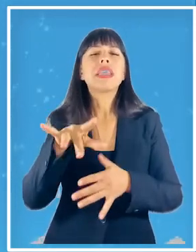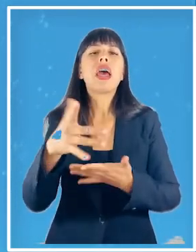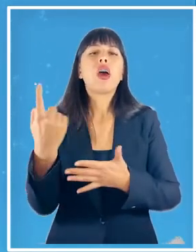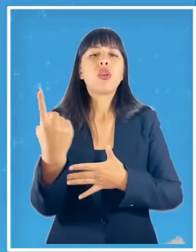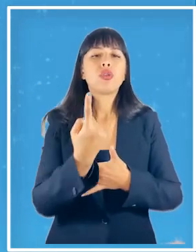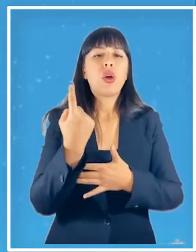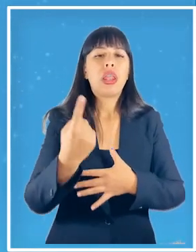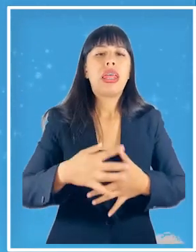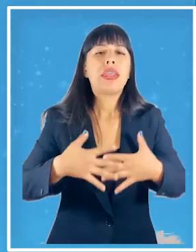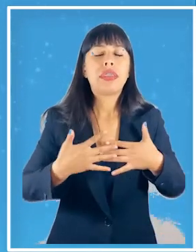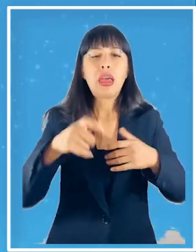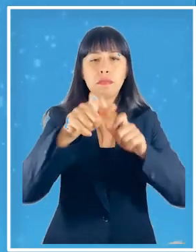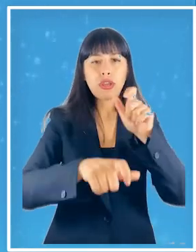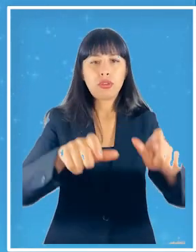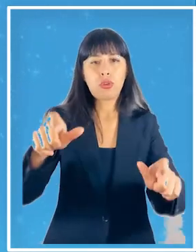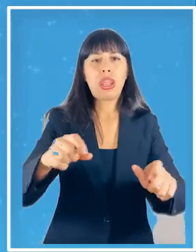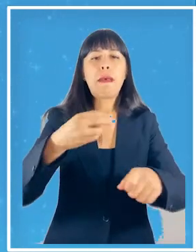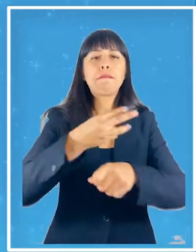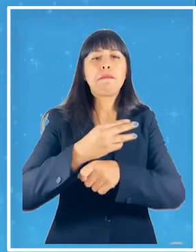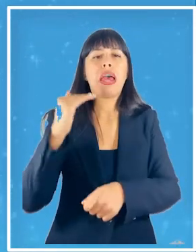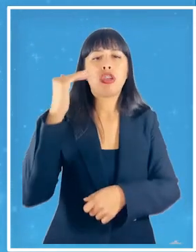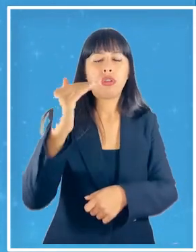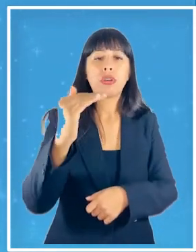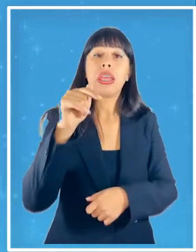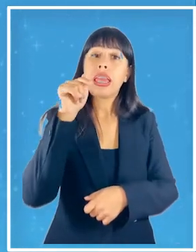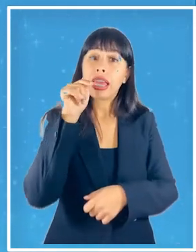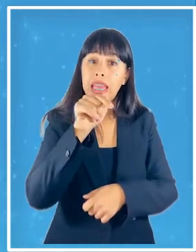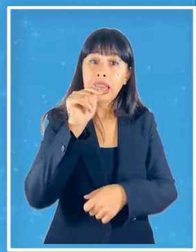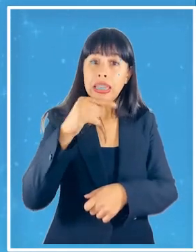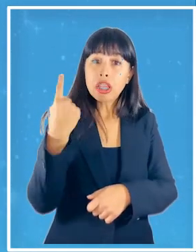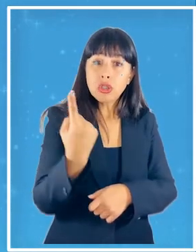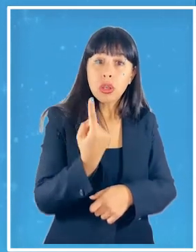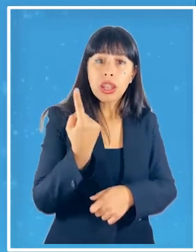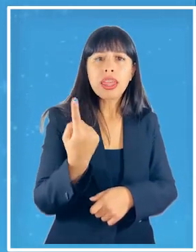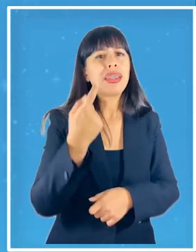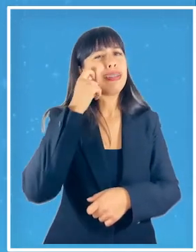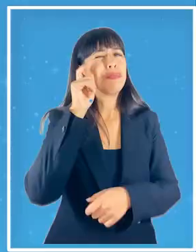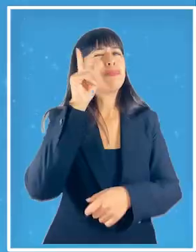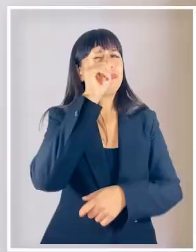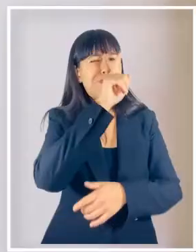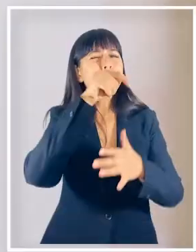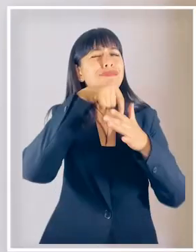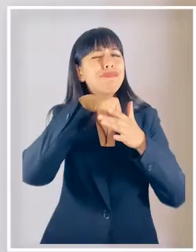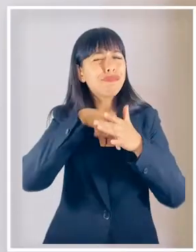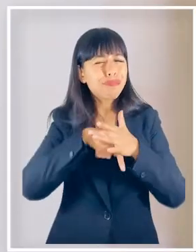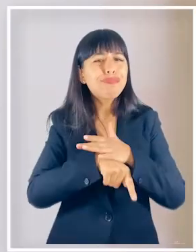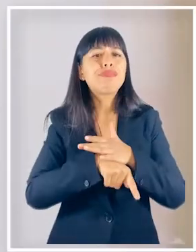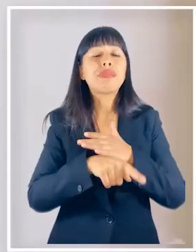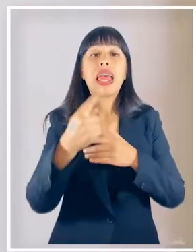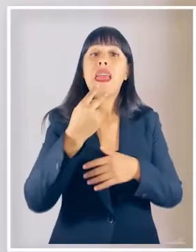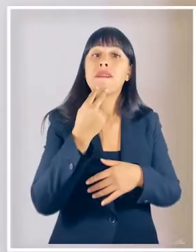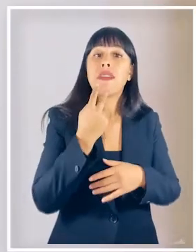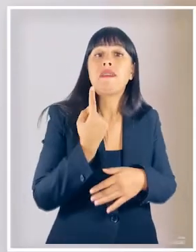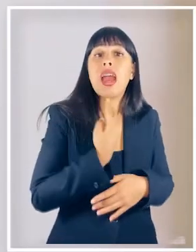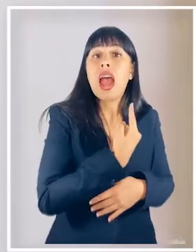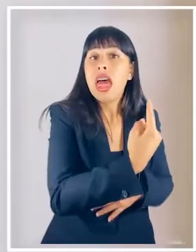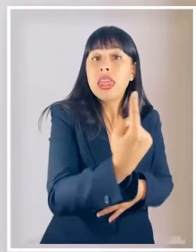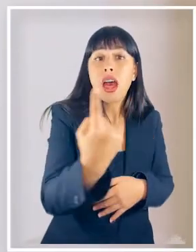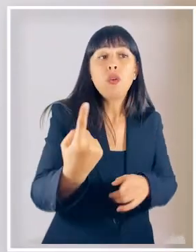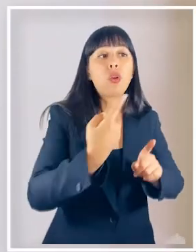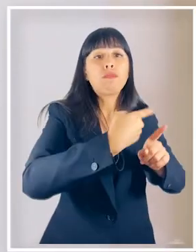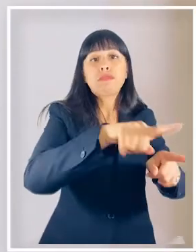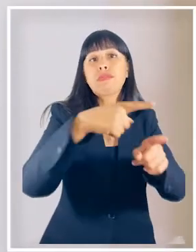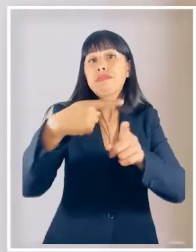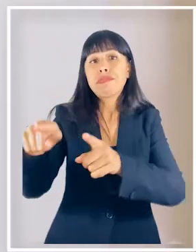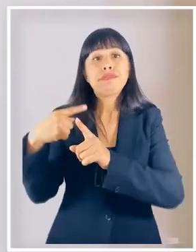personas mayores el fenómeno de la soledad es complejo y multidimensional y se vive de manera particular